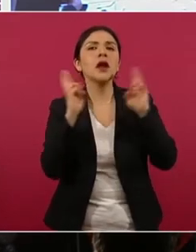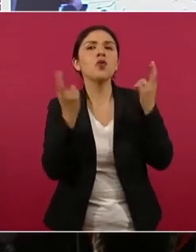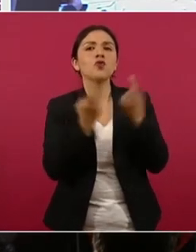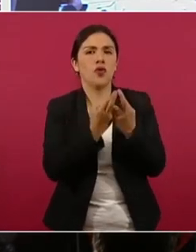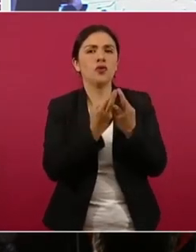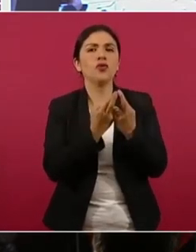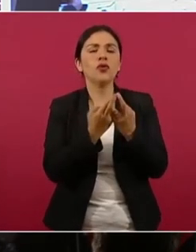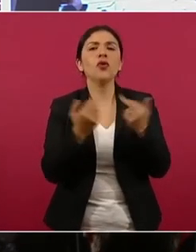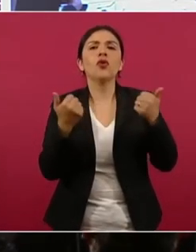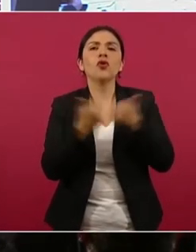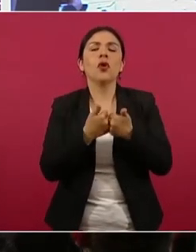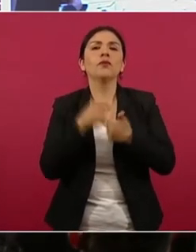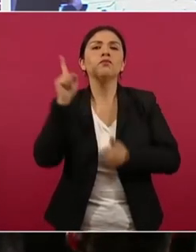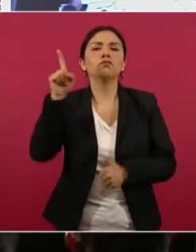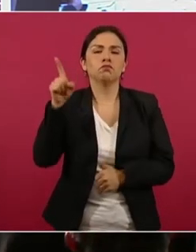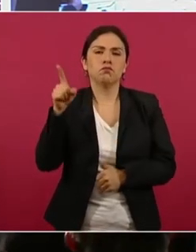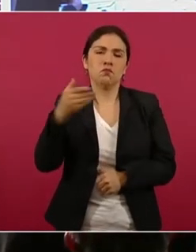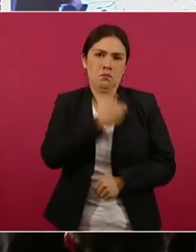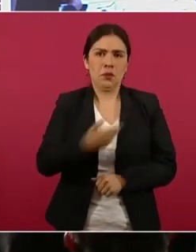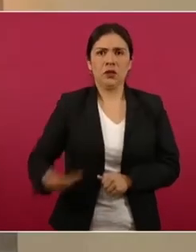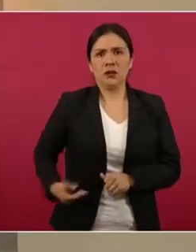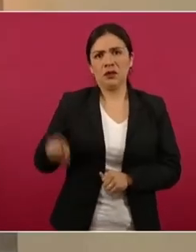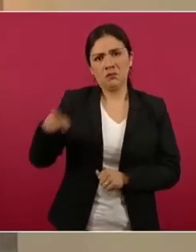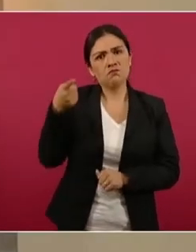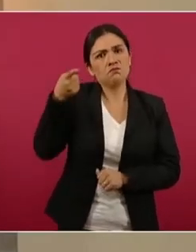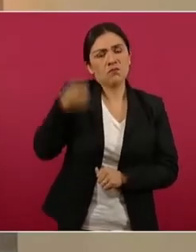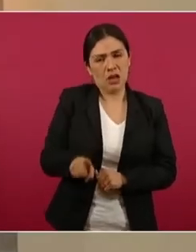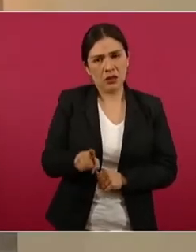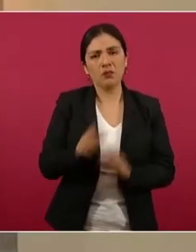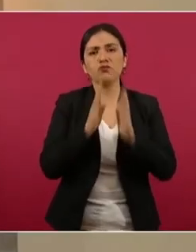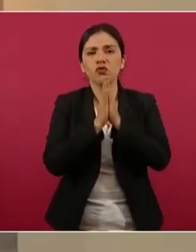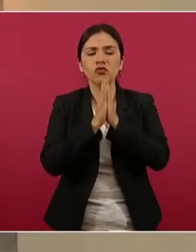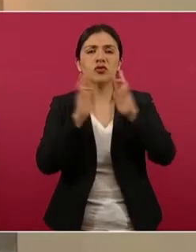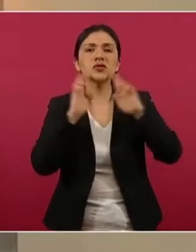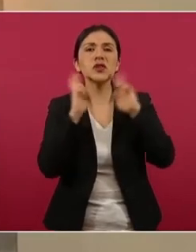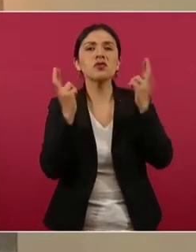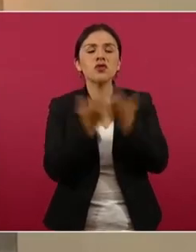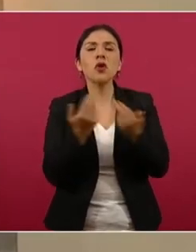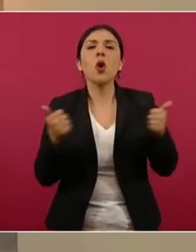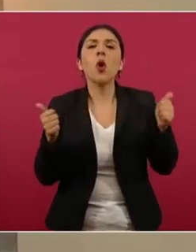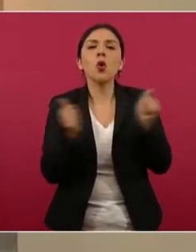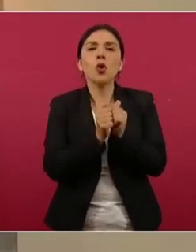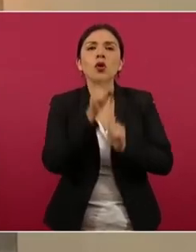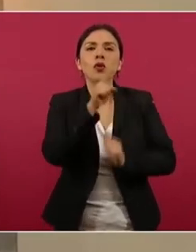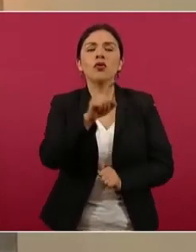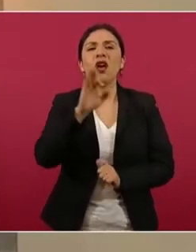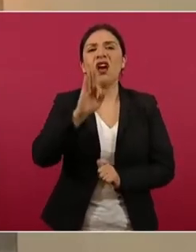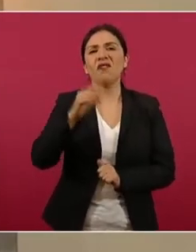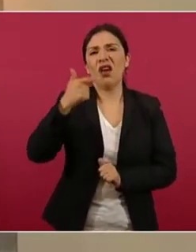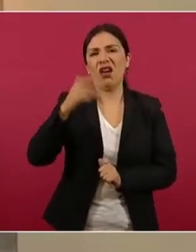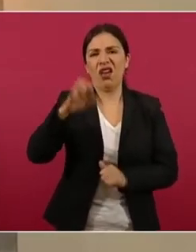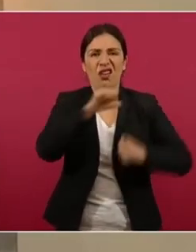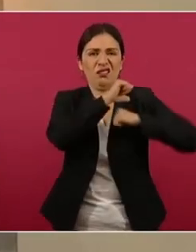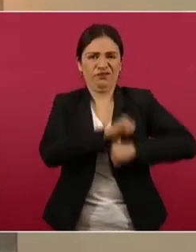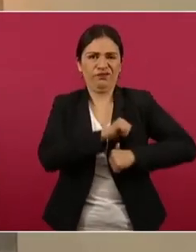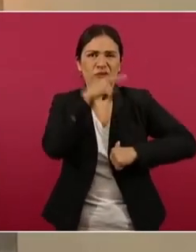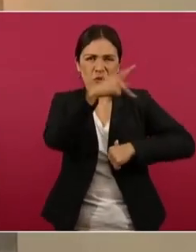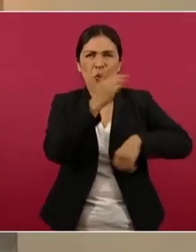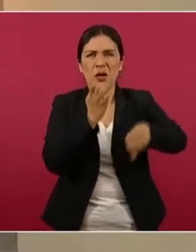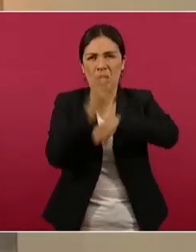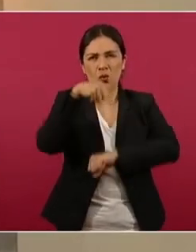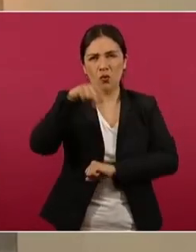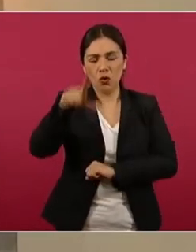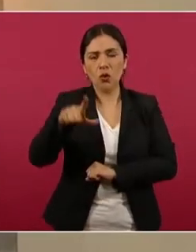por instrucciones del presidente de la República con el fiscal general de Justicia del Estado,